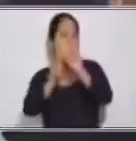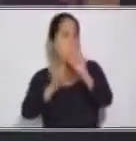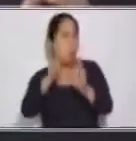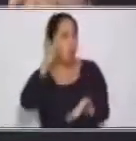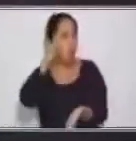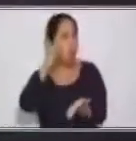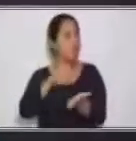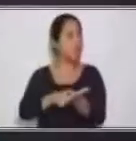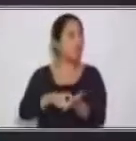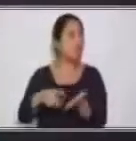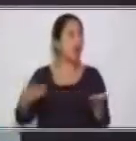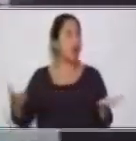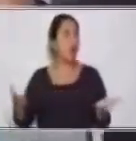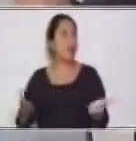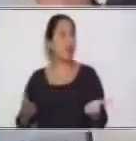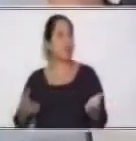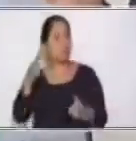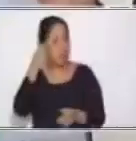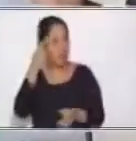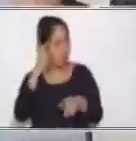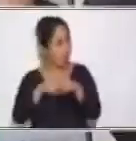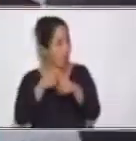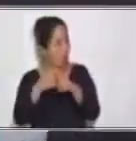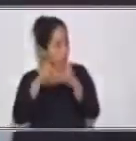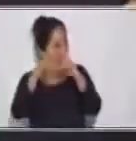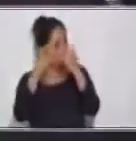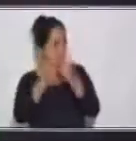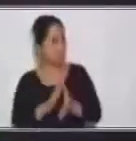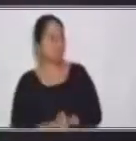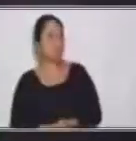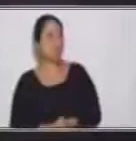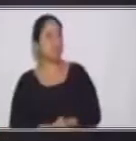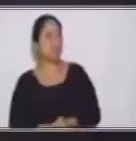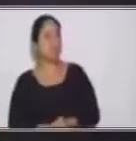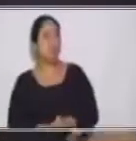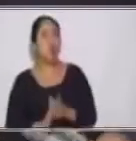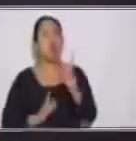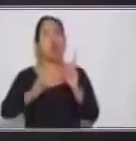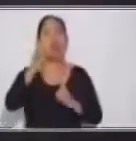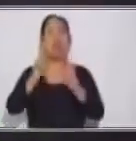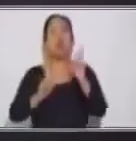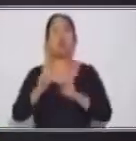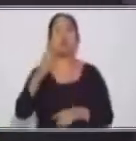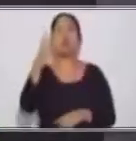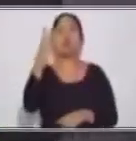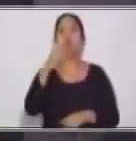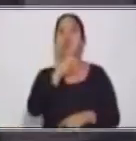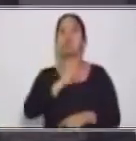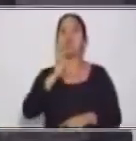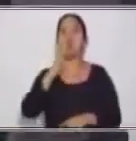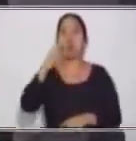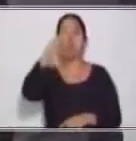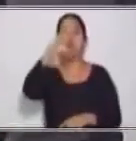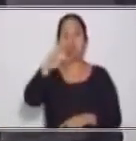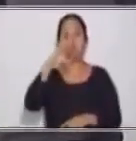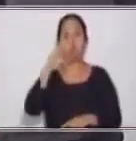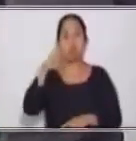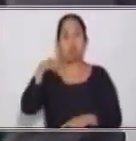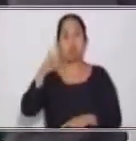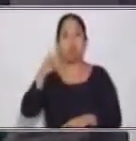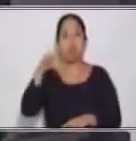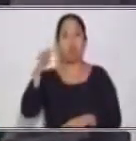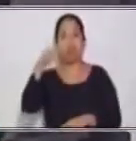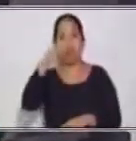ejemplo, sus profesores cuando estaban en clase. ¿Cuáles son los tres verbos copulativos? Recordemos, y por acá los vamos a